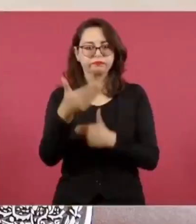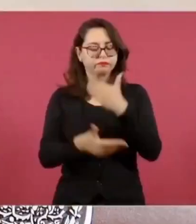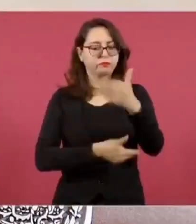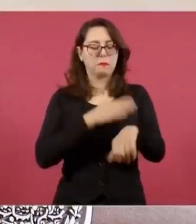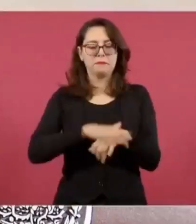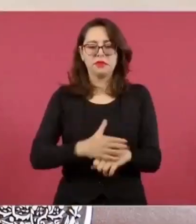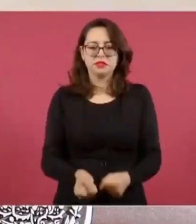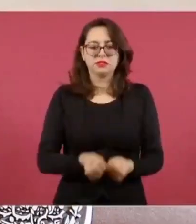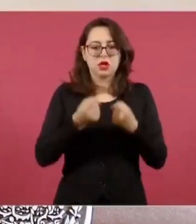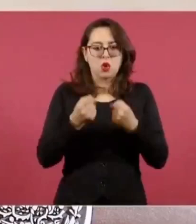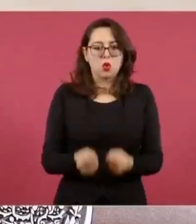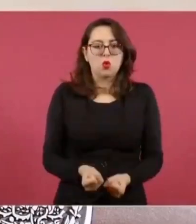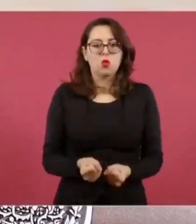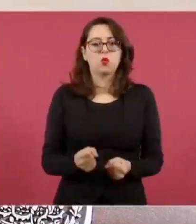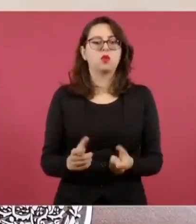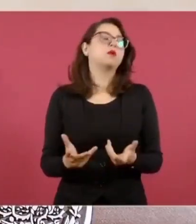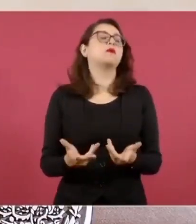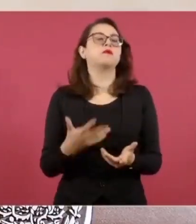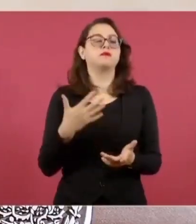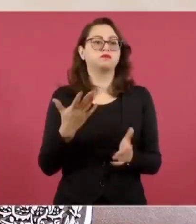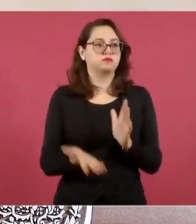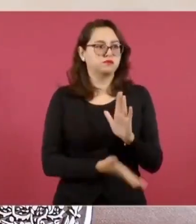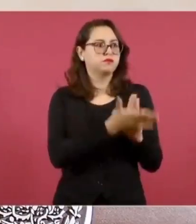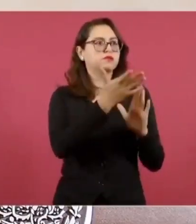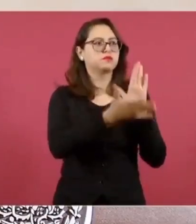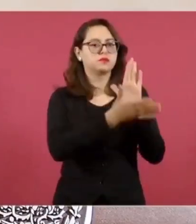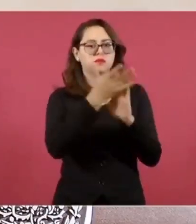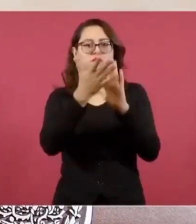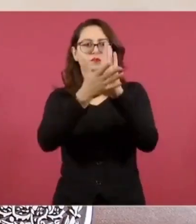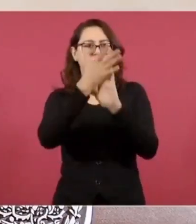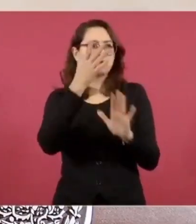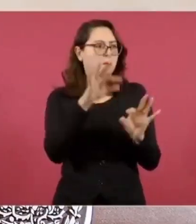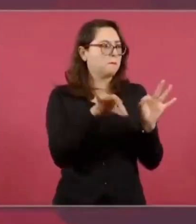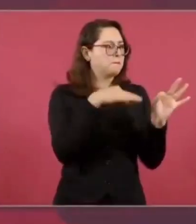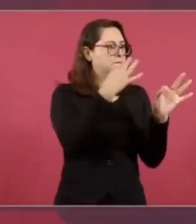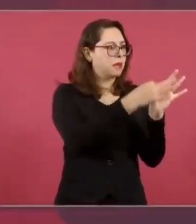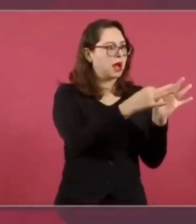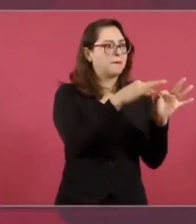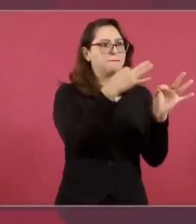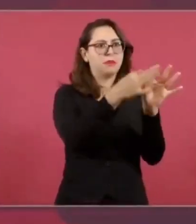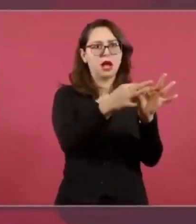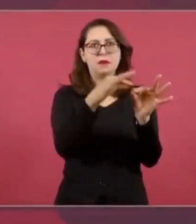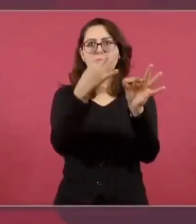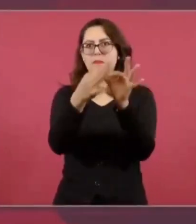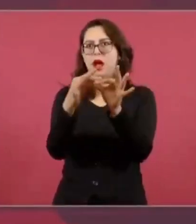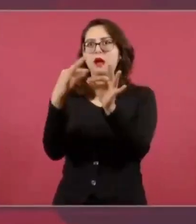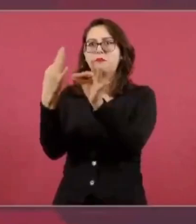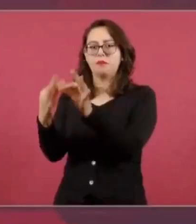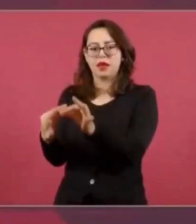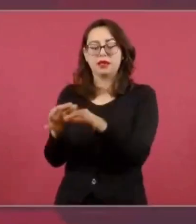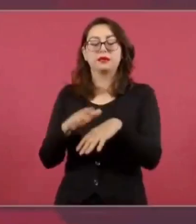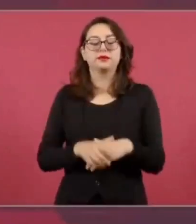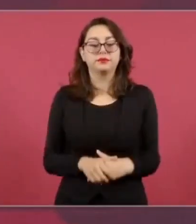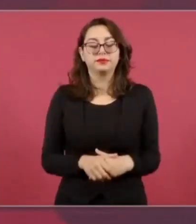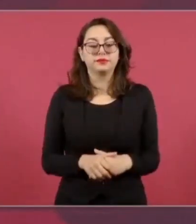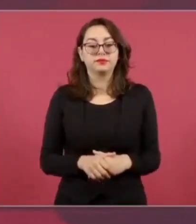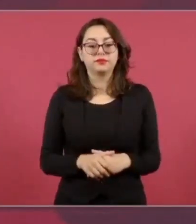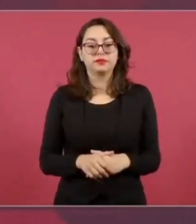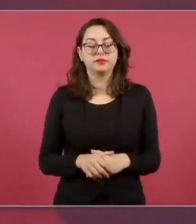terminar obras, esto que estamos comentando, pero ya